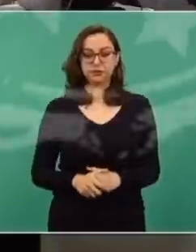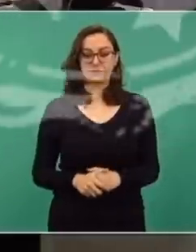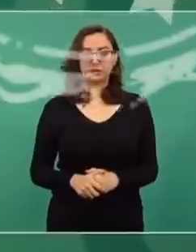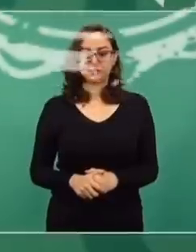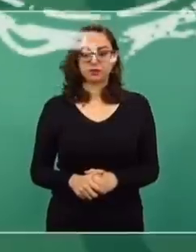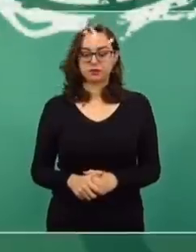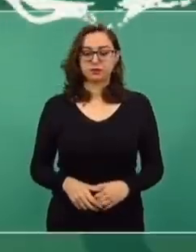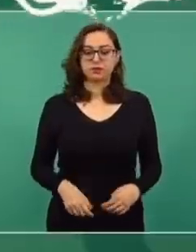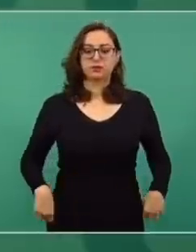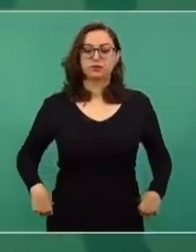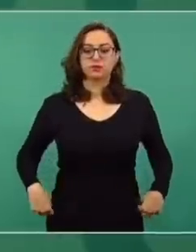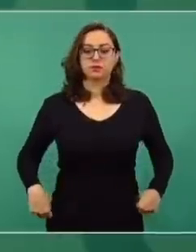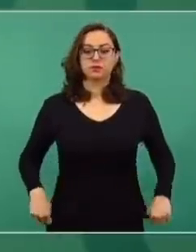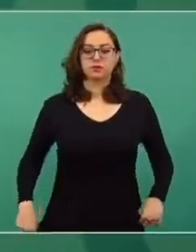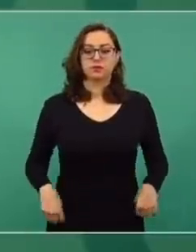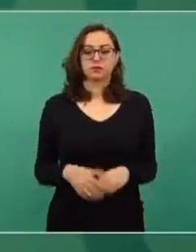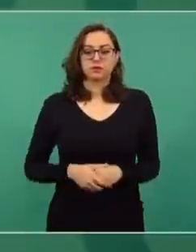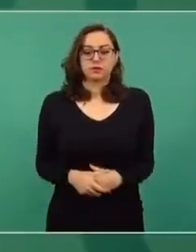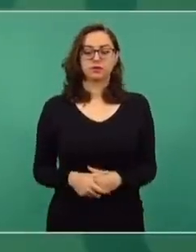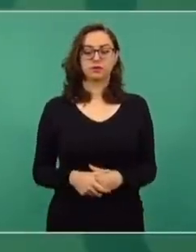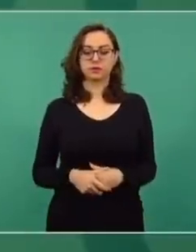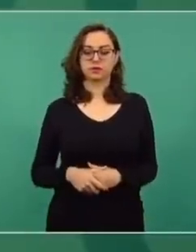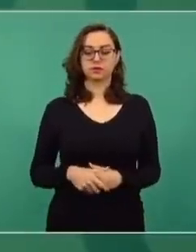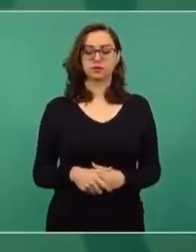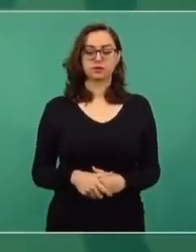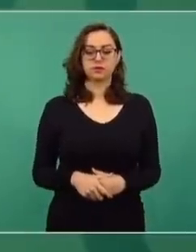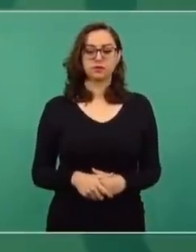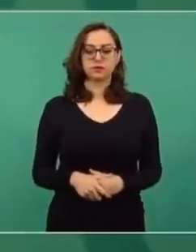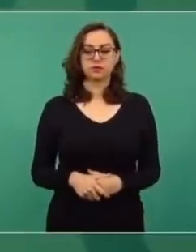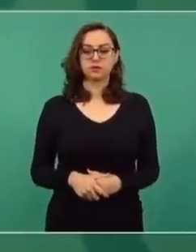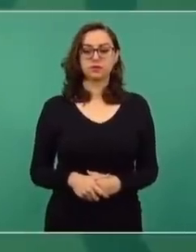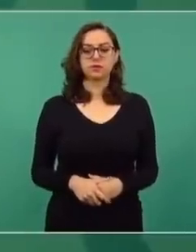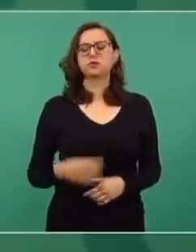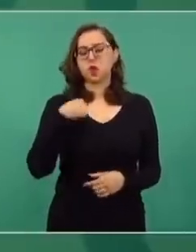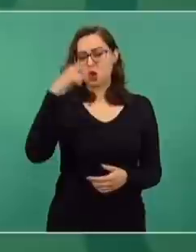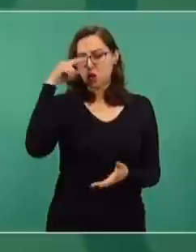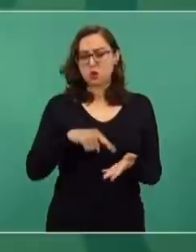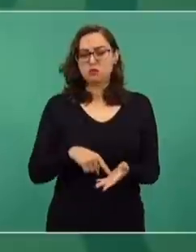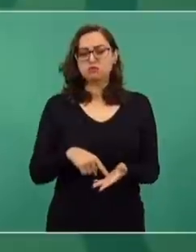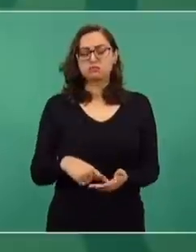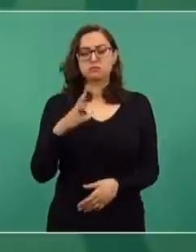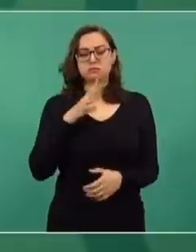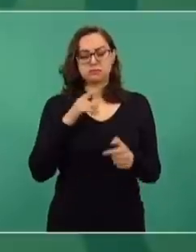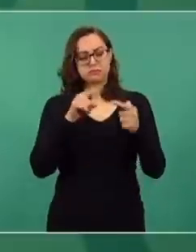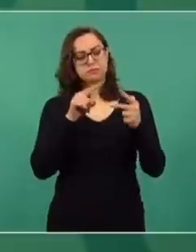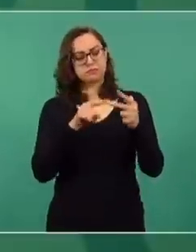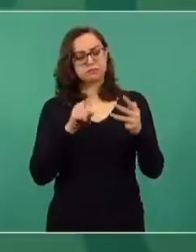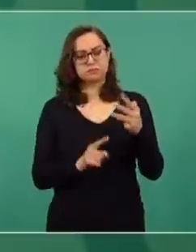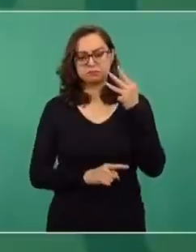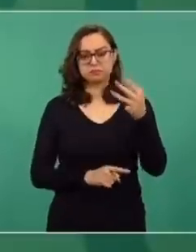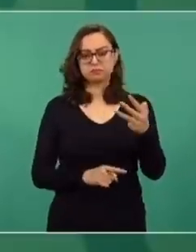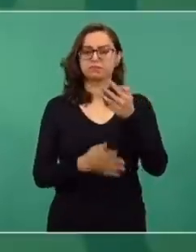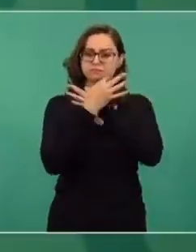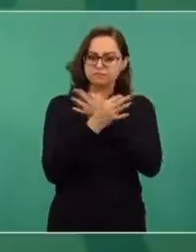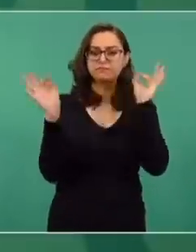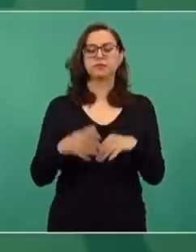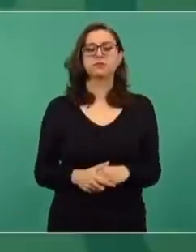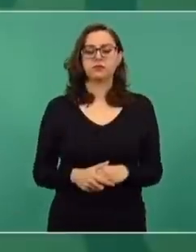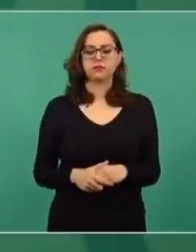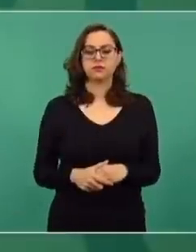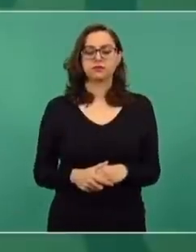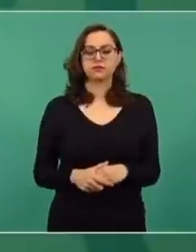Yo creo que hay tres mensajes sobre esta resolución,